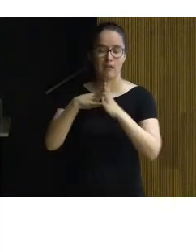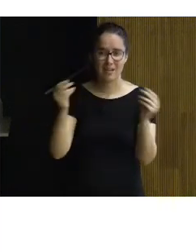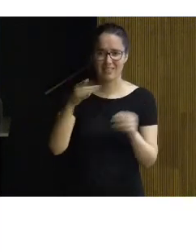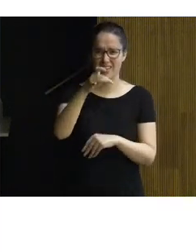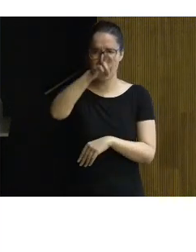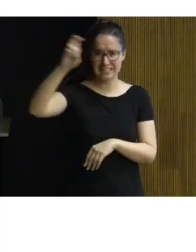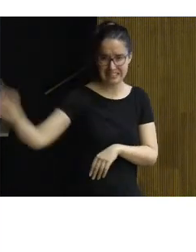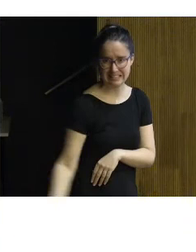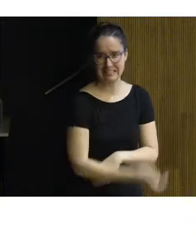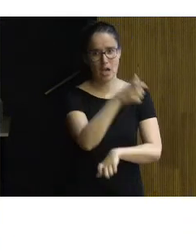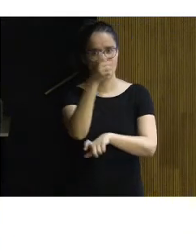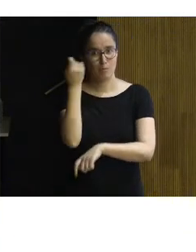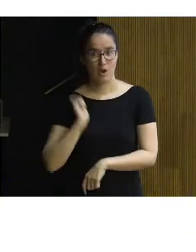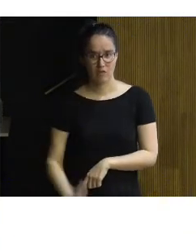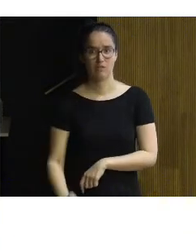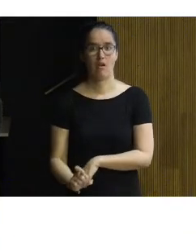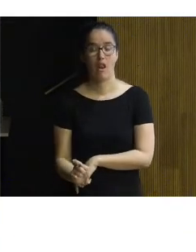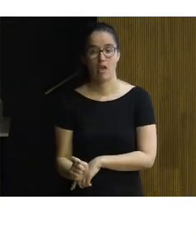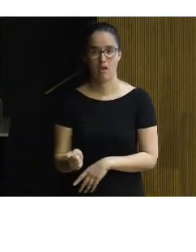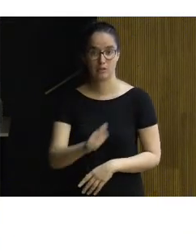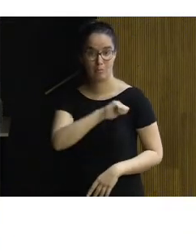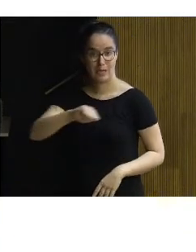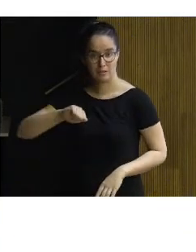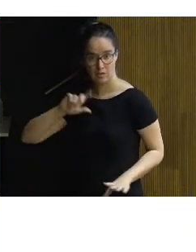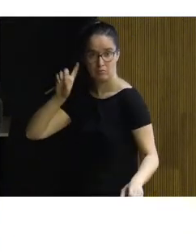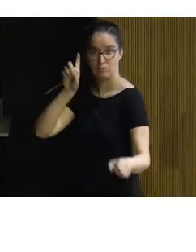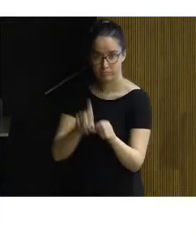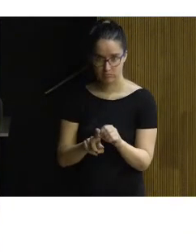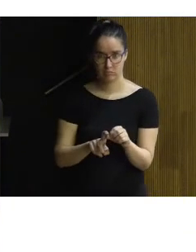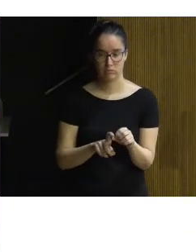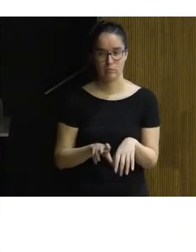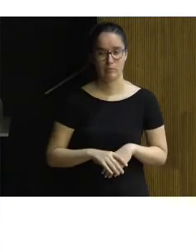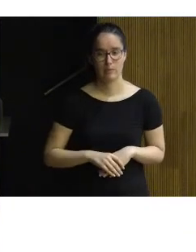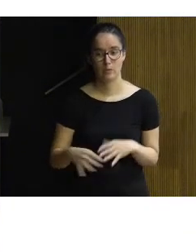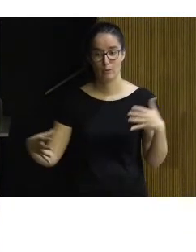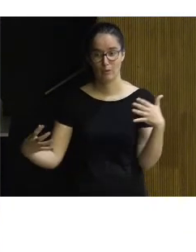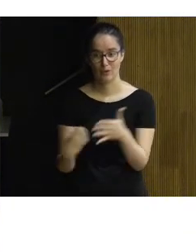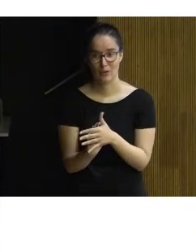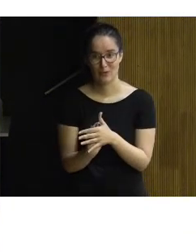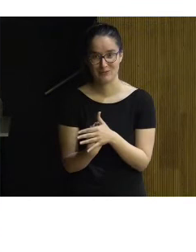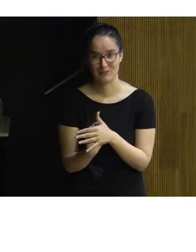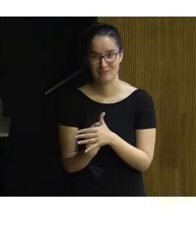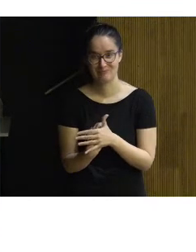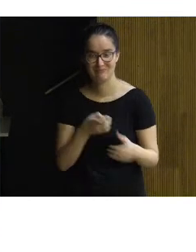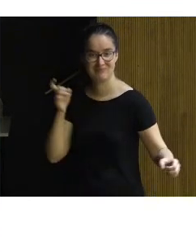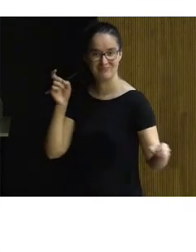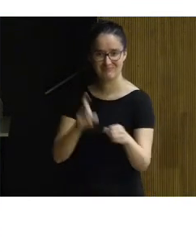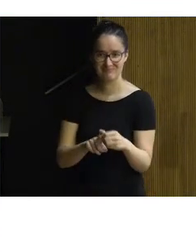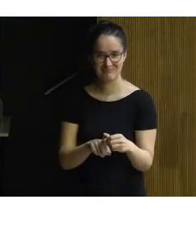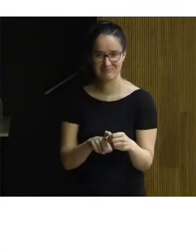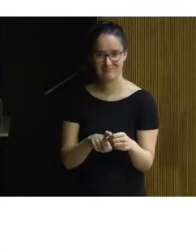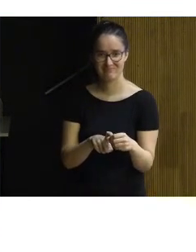y varios profesionales a título personal que están incorporados. Todos ellos se sumaron